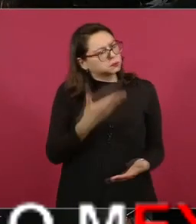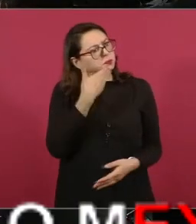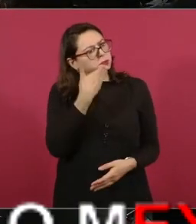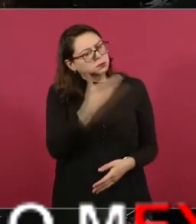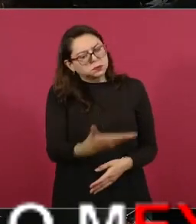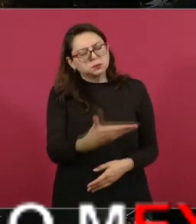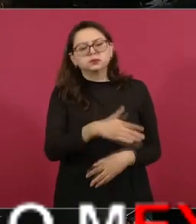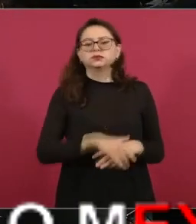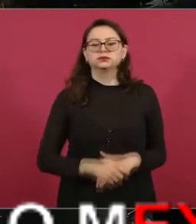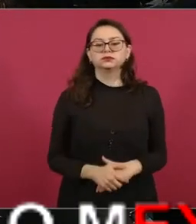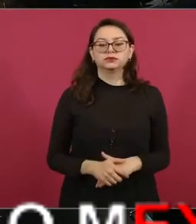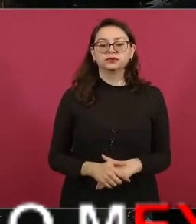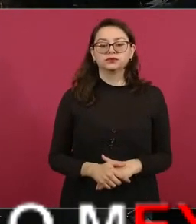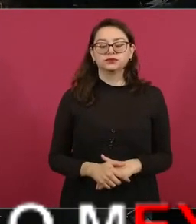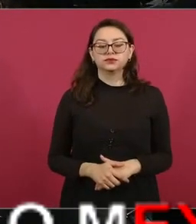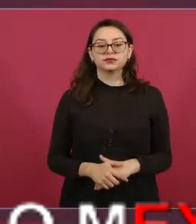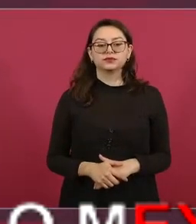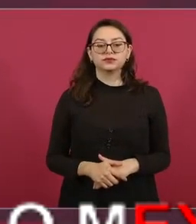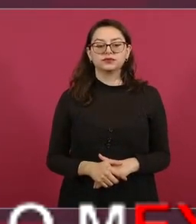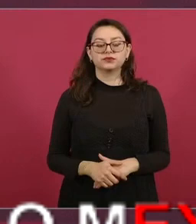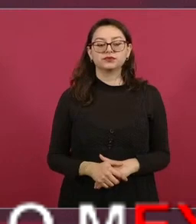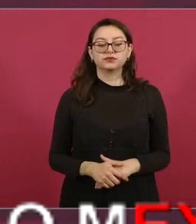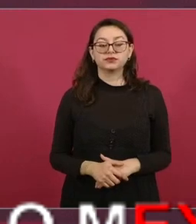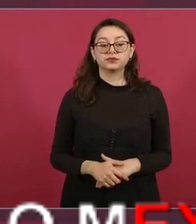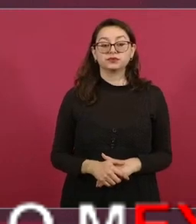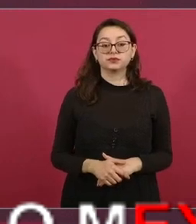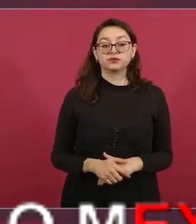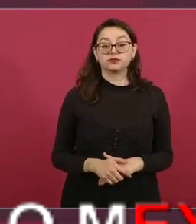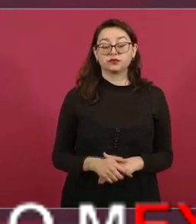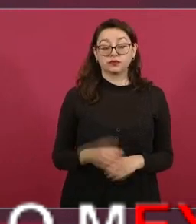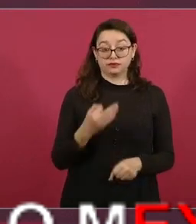el mantenimiento de carreteras